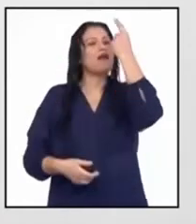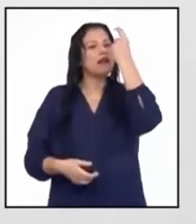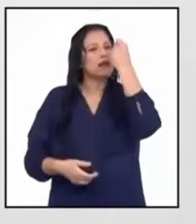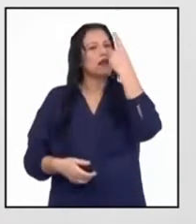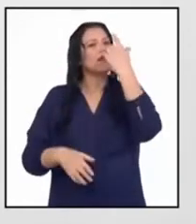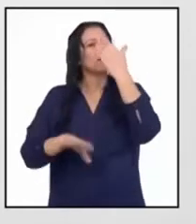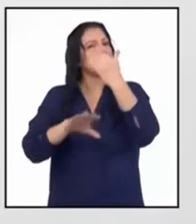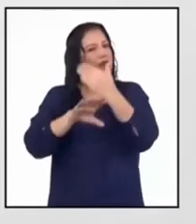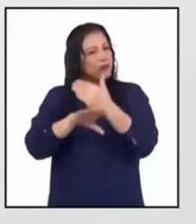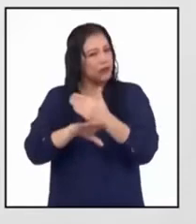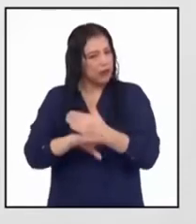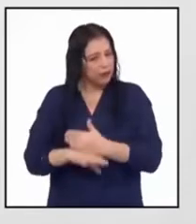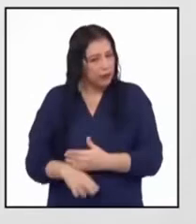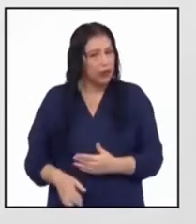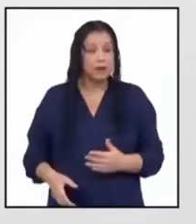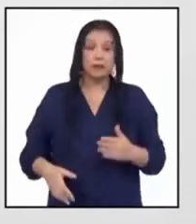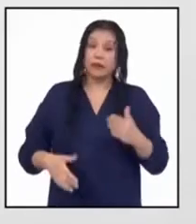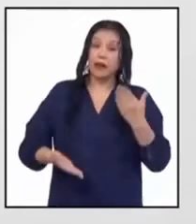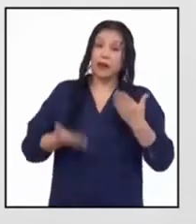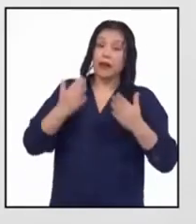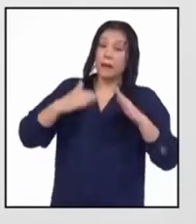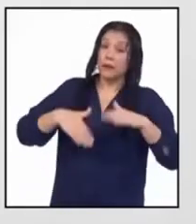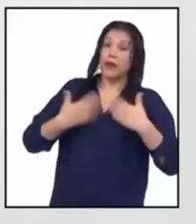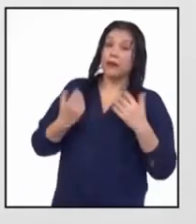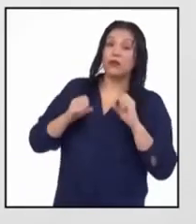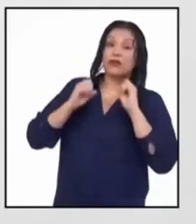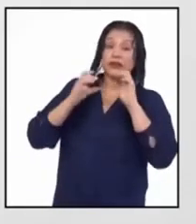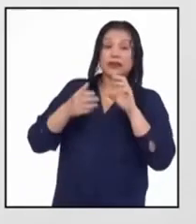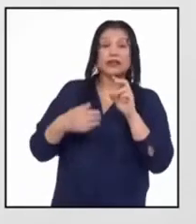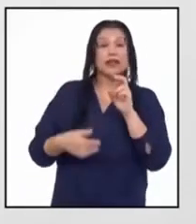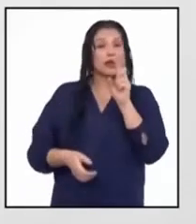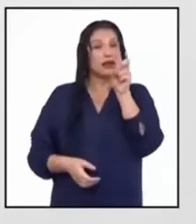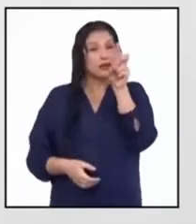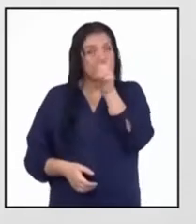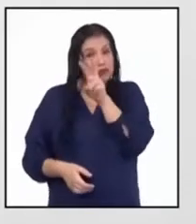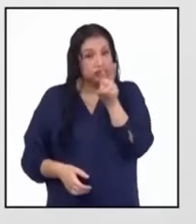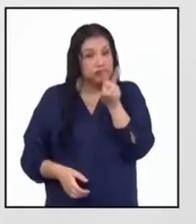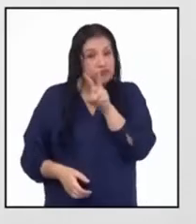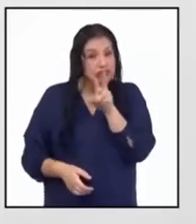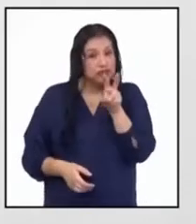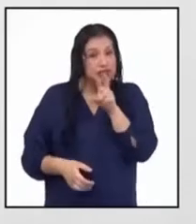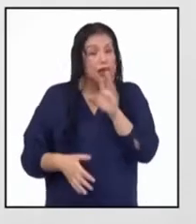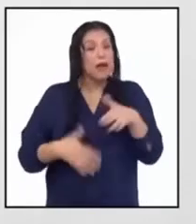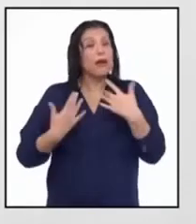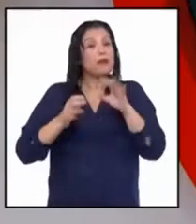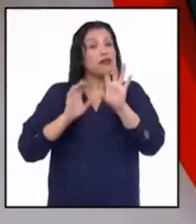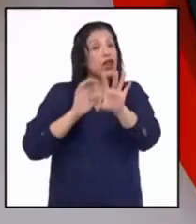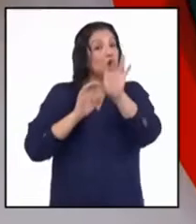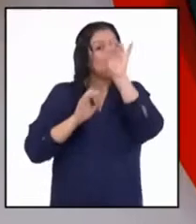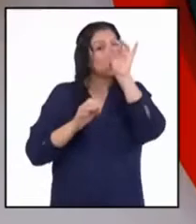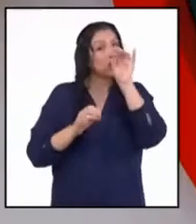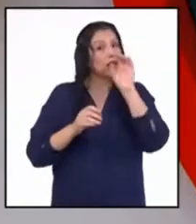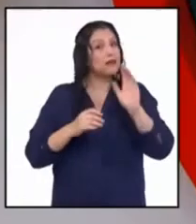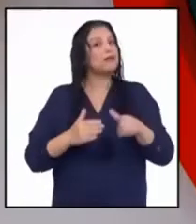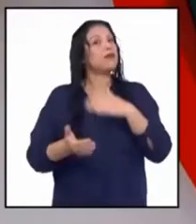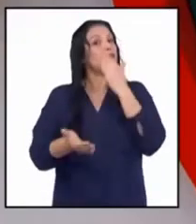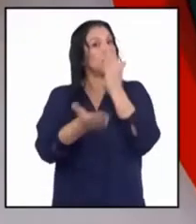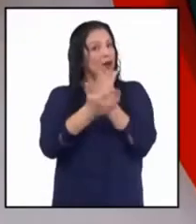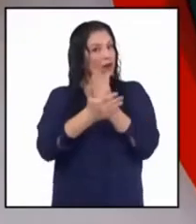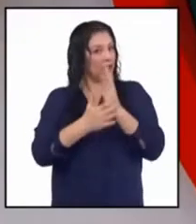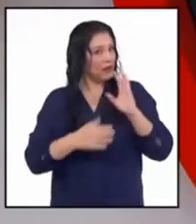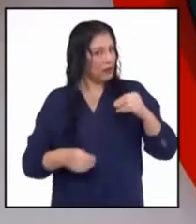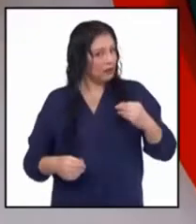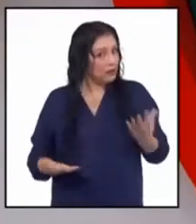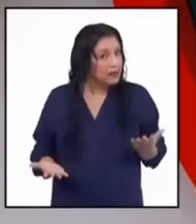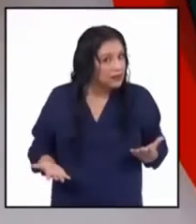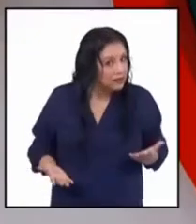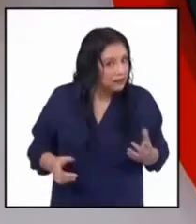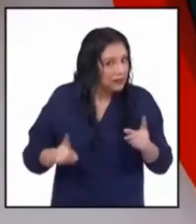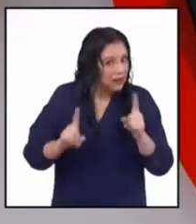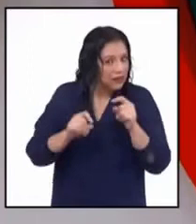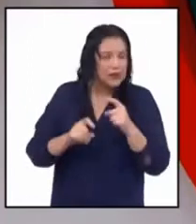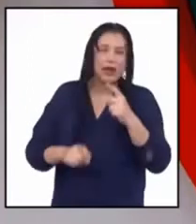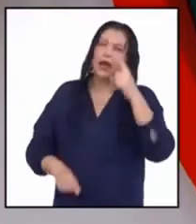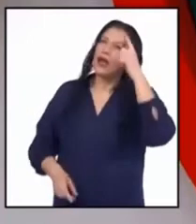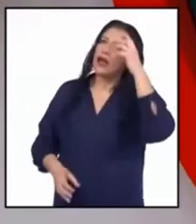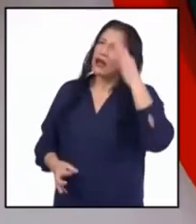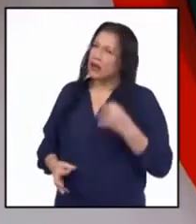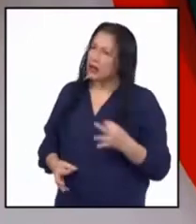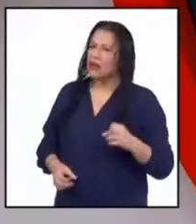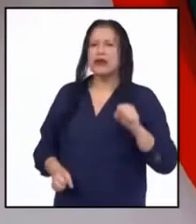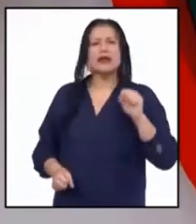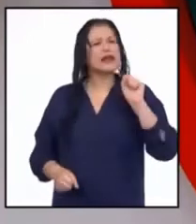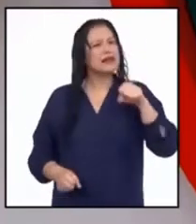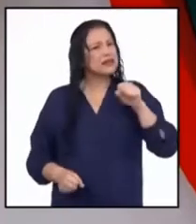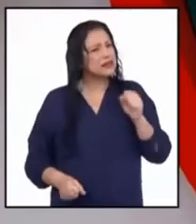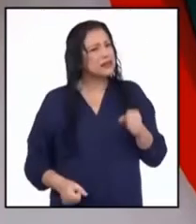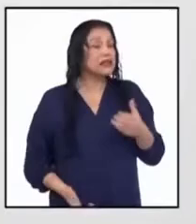decir que en él se encuentra la problemática del adolescente? Creo que sí, profesora, aunque también quizá